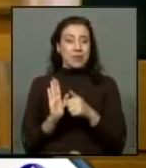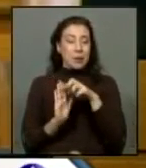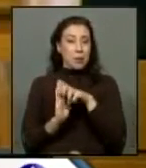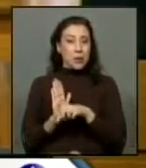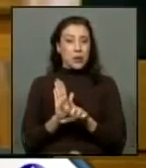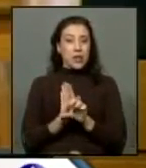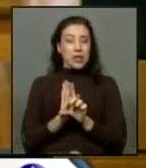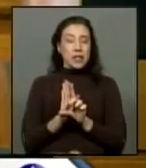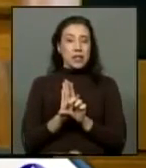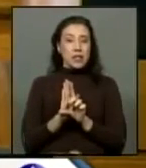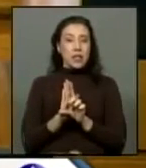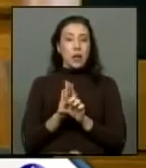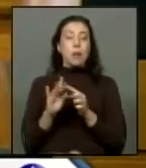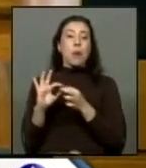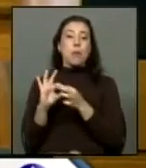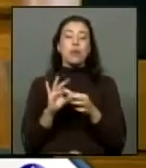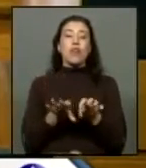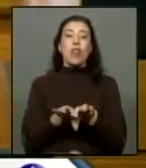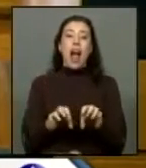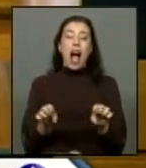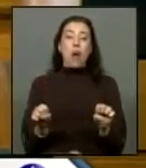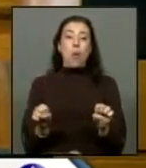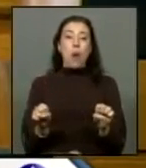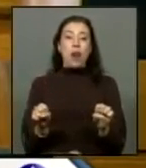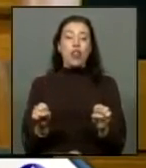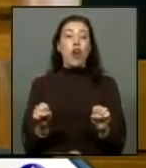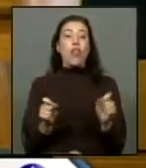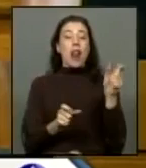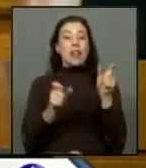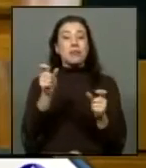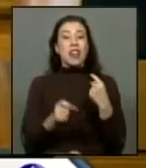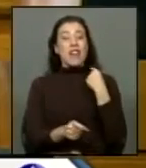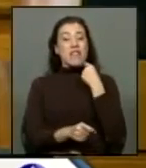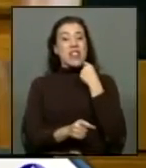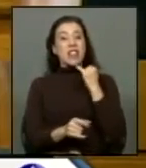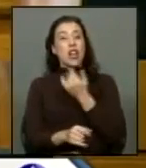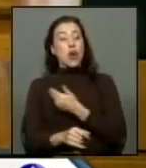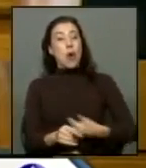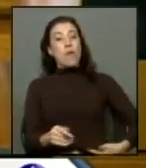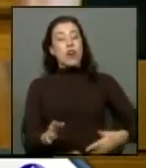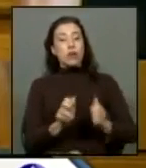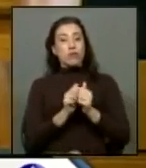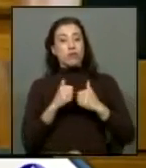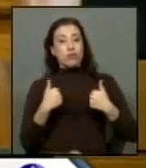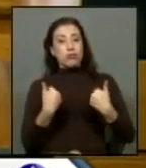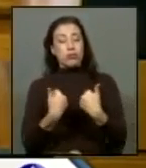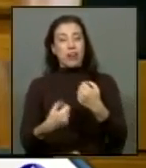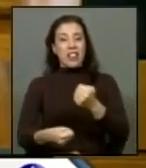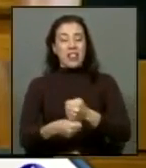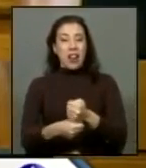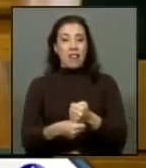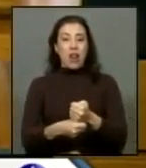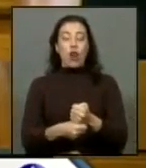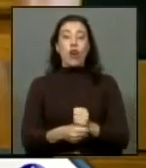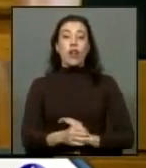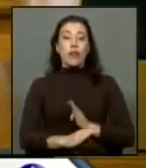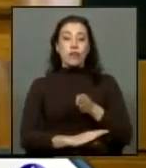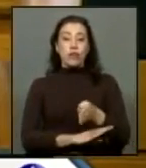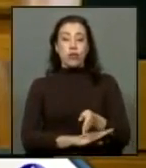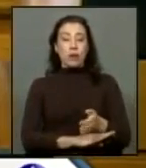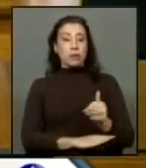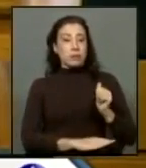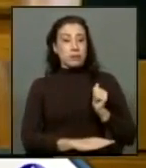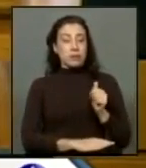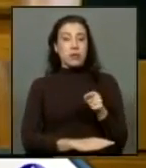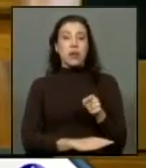de ley es producto del acuerdo convenido entre las víctimas y el gobierno en una mesa de trabajo en la que estuvo en